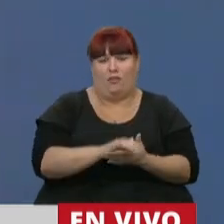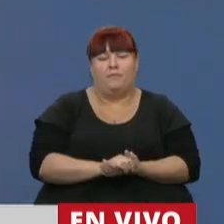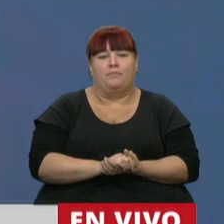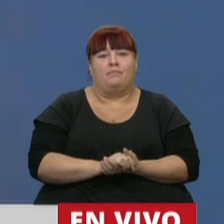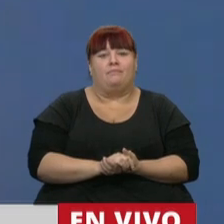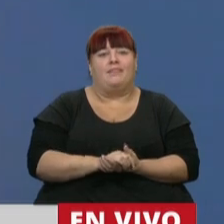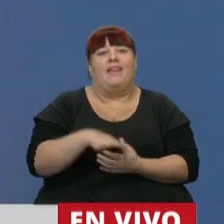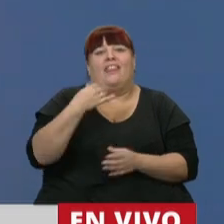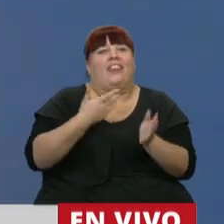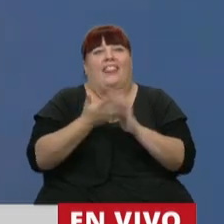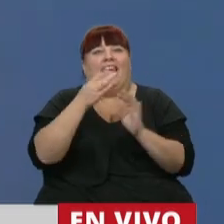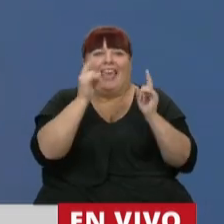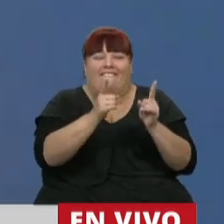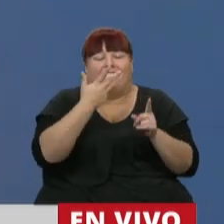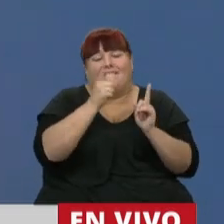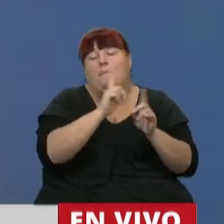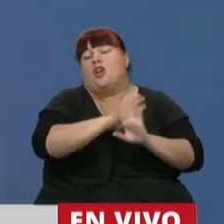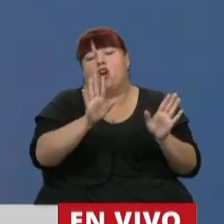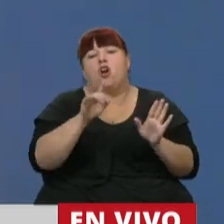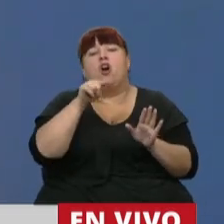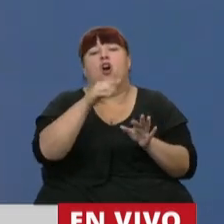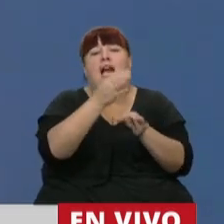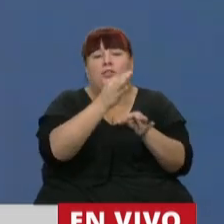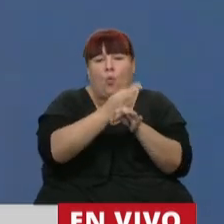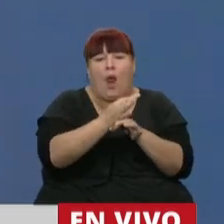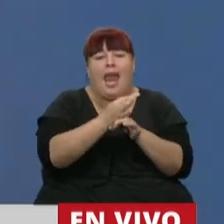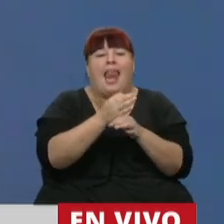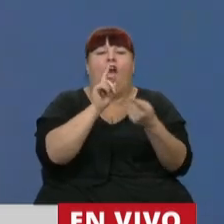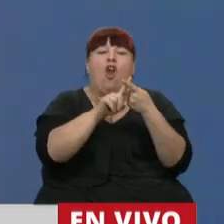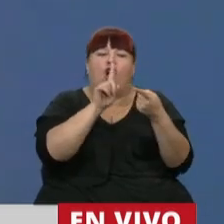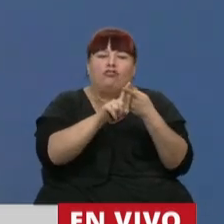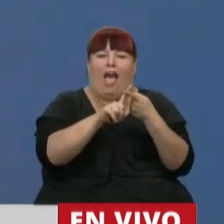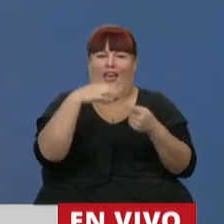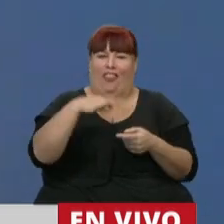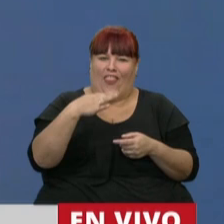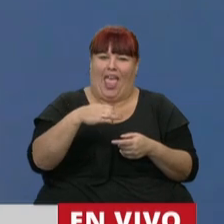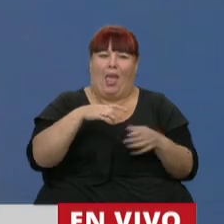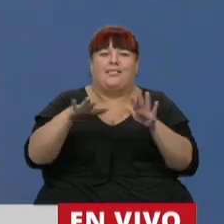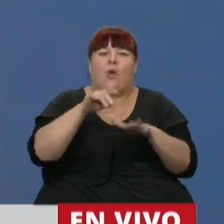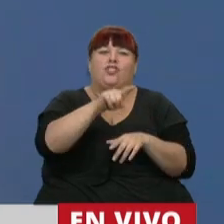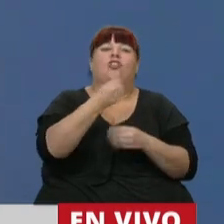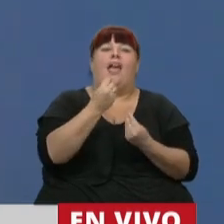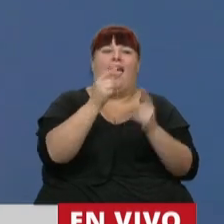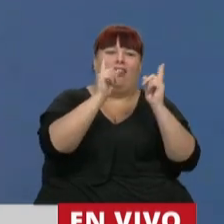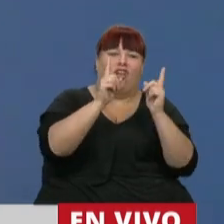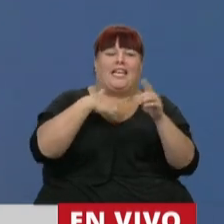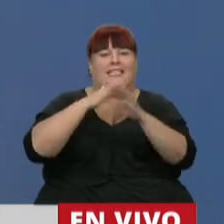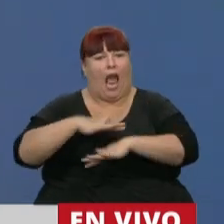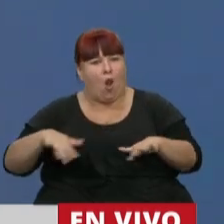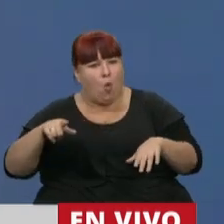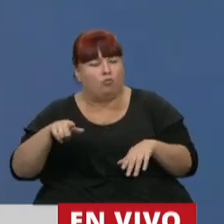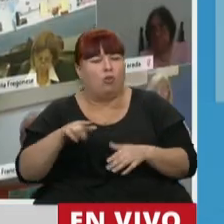tuvimos que irnos, que son las escuelas y ese vínculo que se debe dar o esa realidad entre docentes y alumnos,